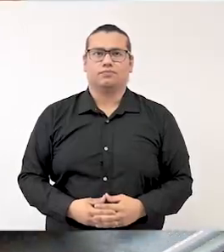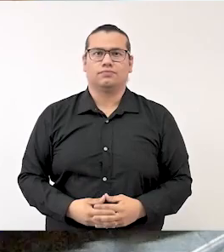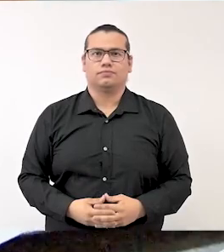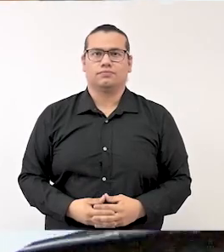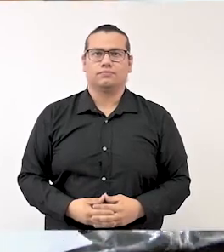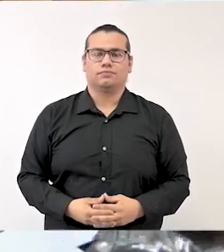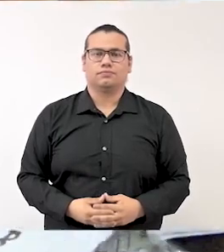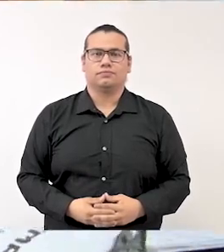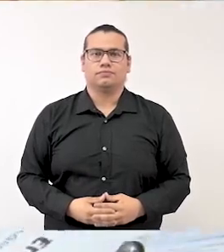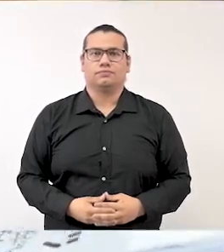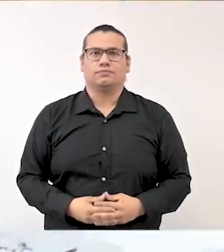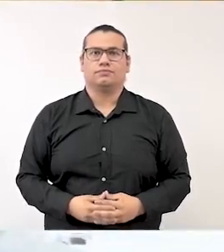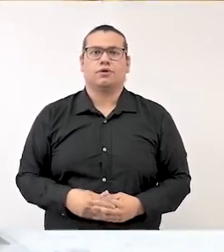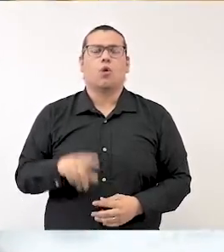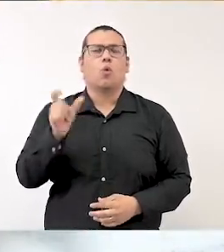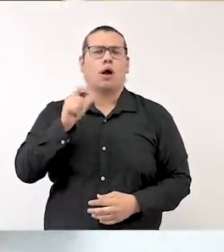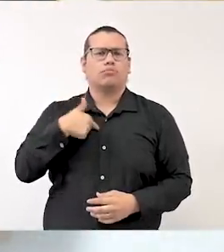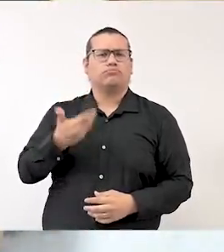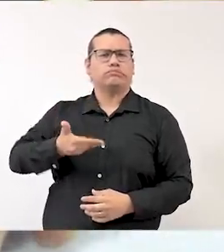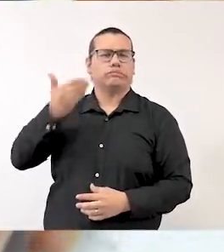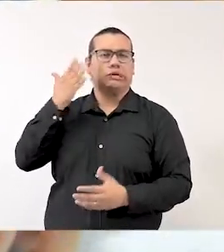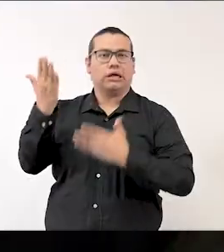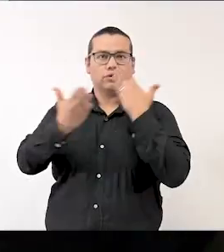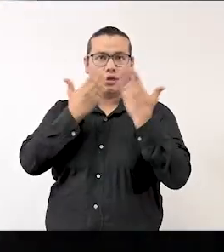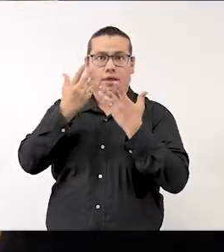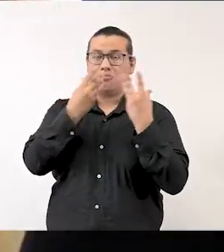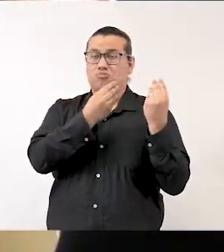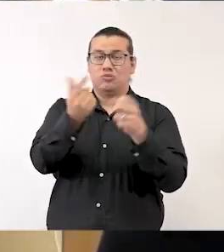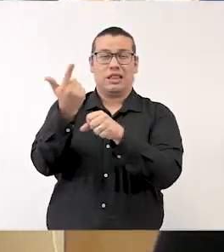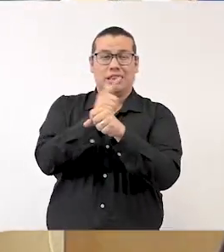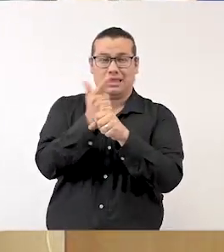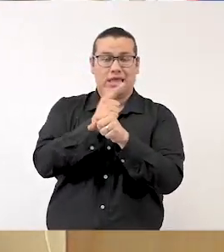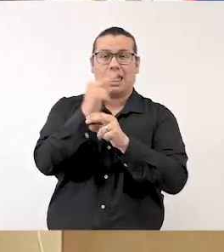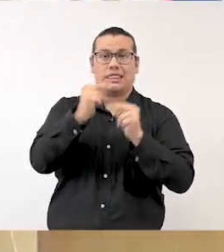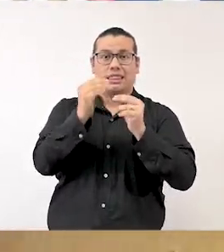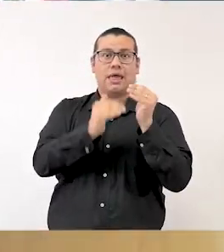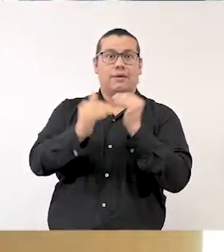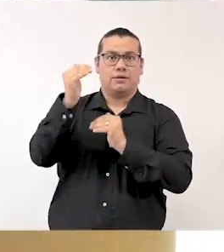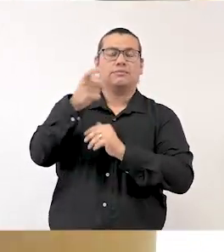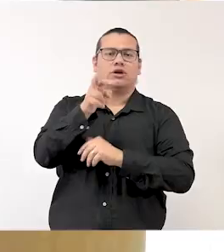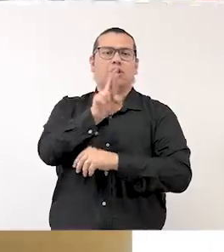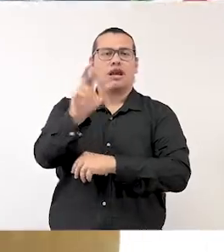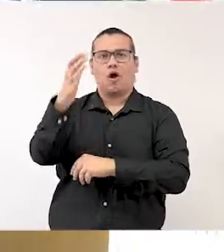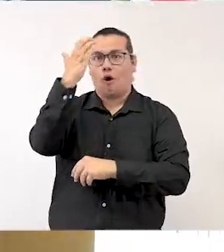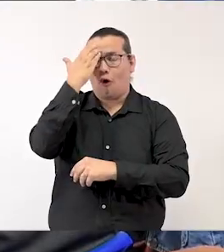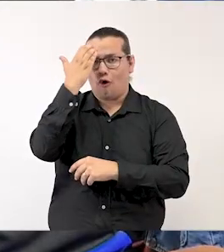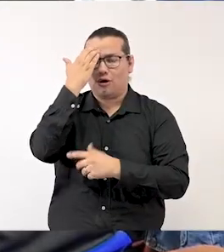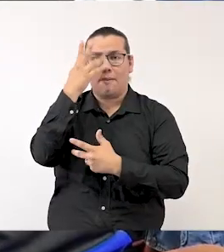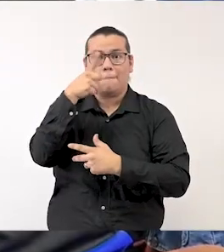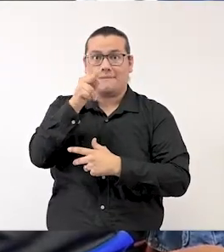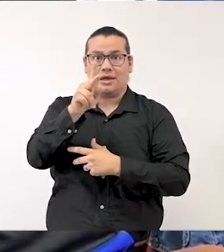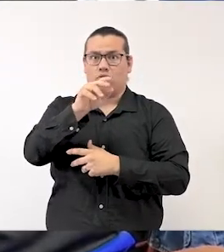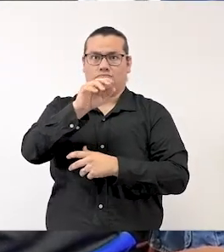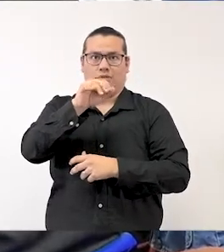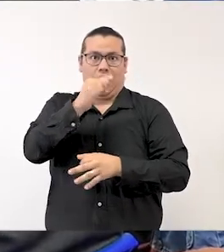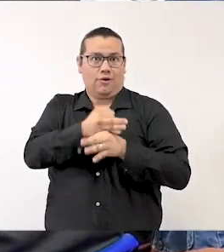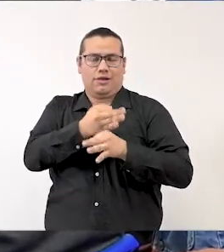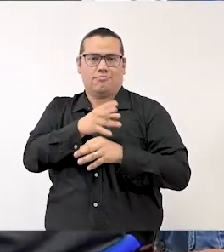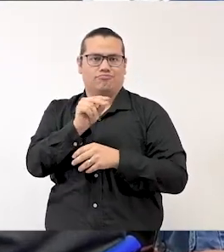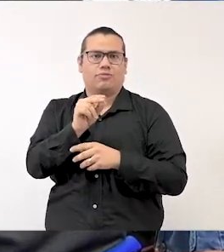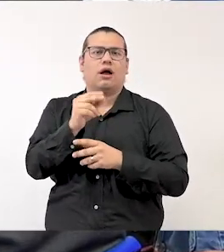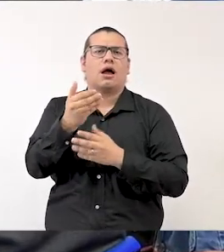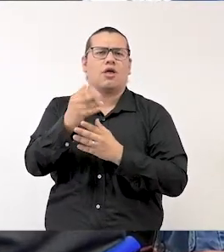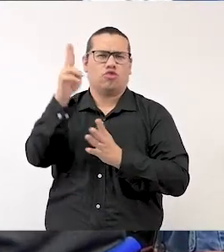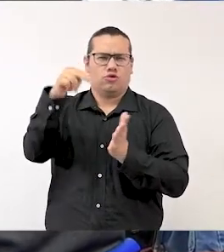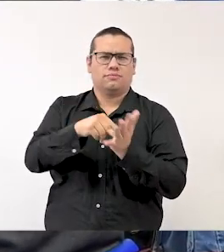Cuando estudiaba aquí, muchas licenciaturas y posgrados eran reconocidos por su calidad. Pero nunca como ahora. En 2022, se